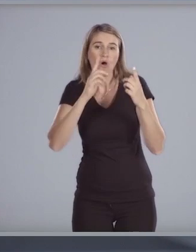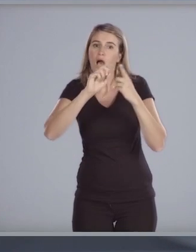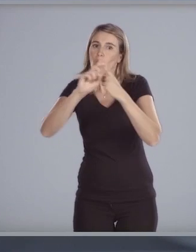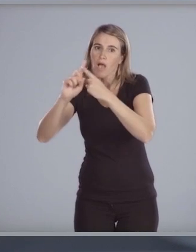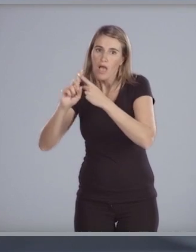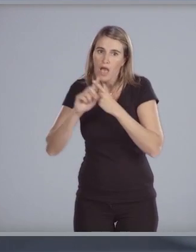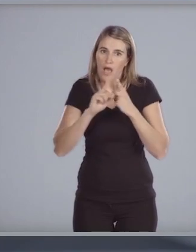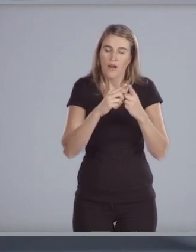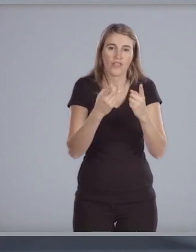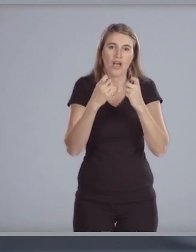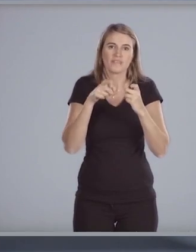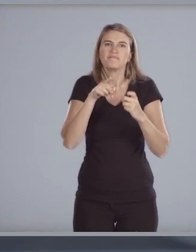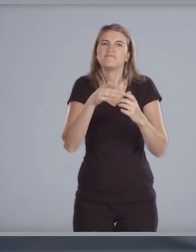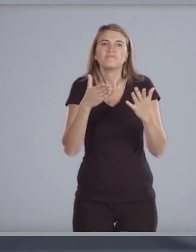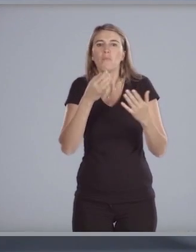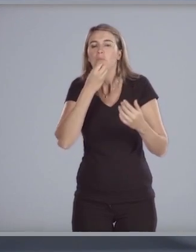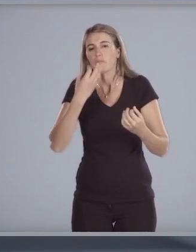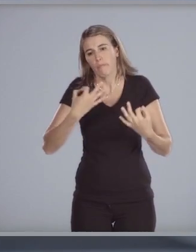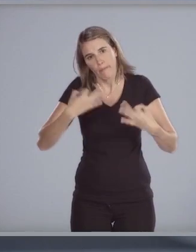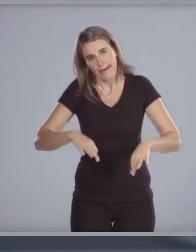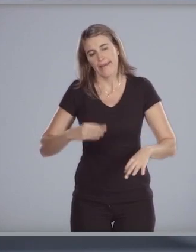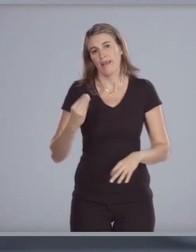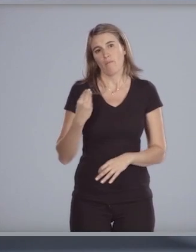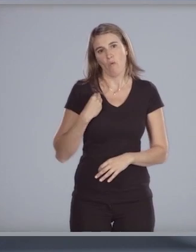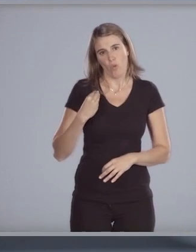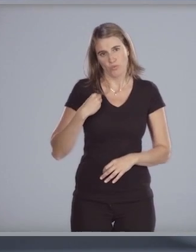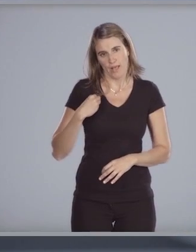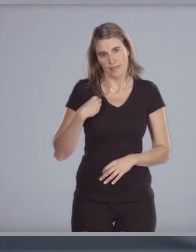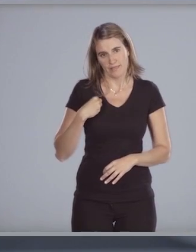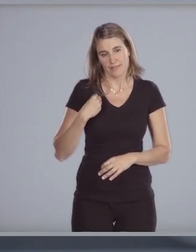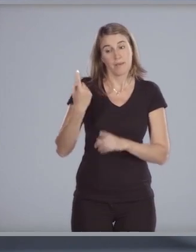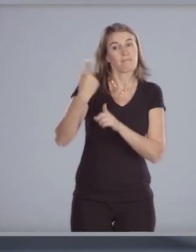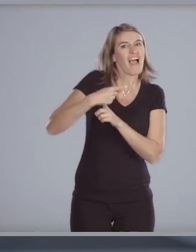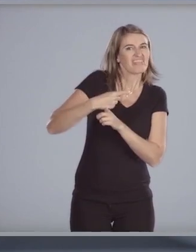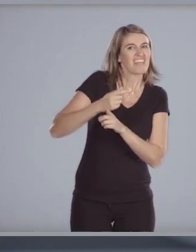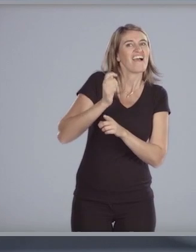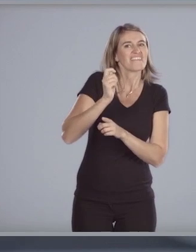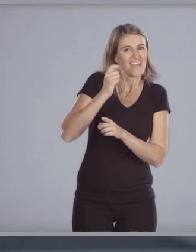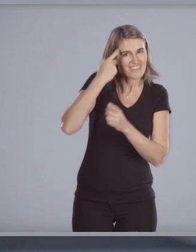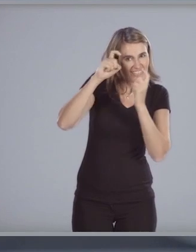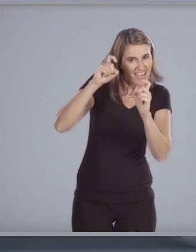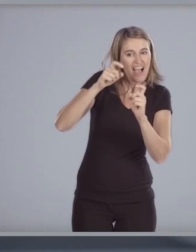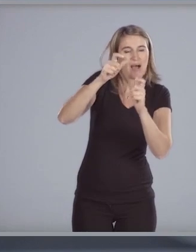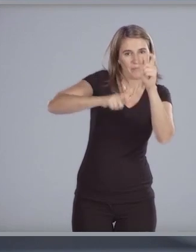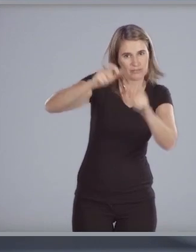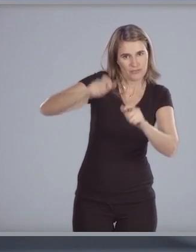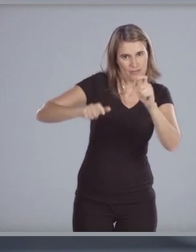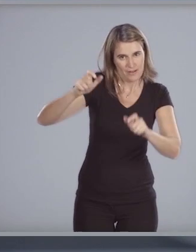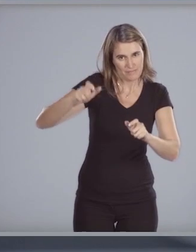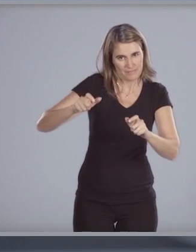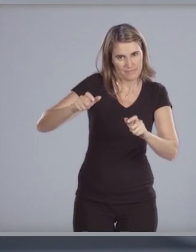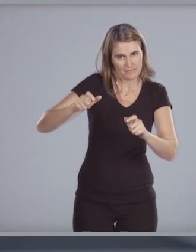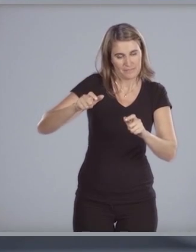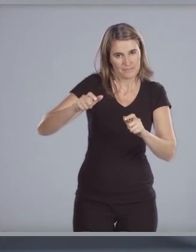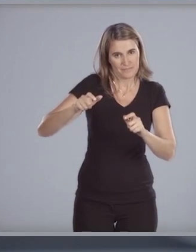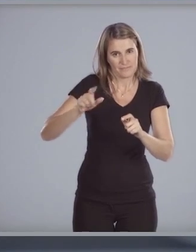los acuerdos han de estar orientados por la voluntad y por el mandato de la ciudadanía